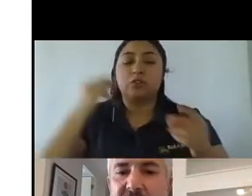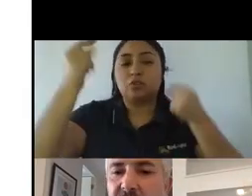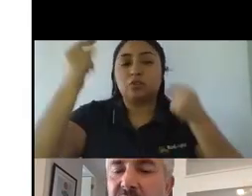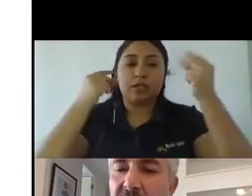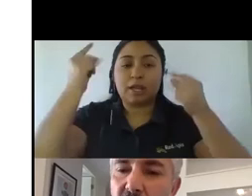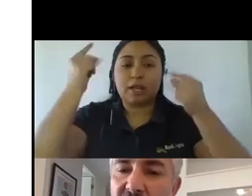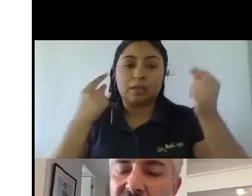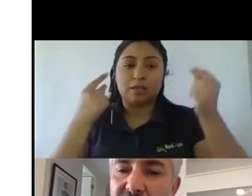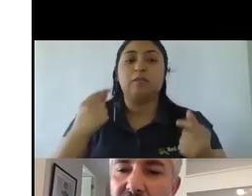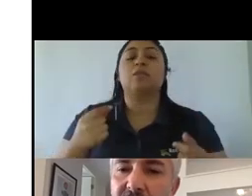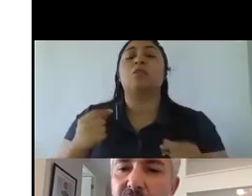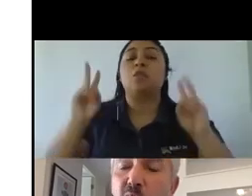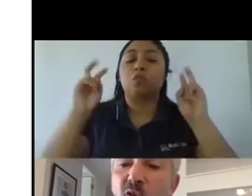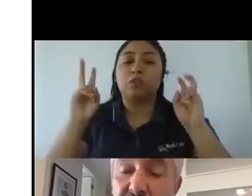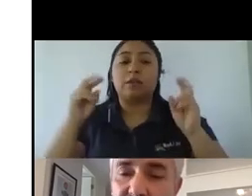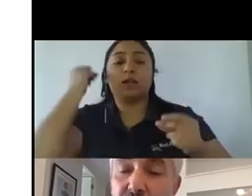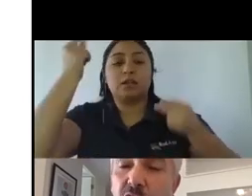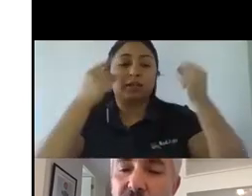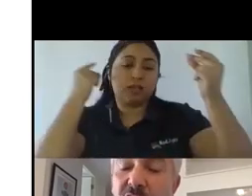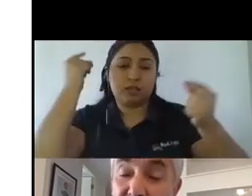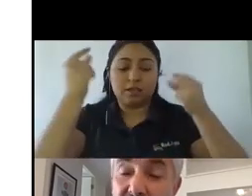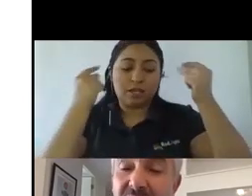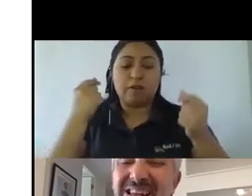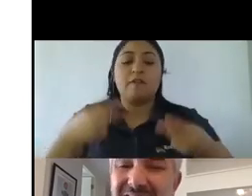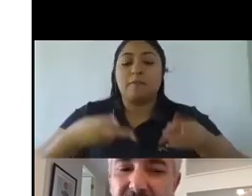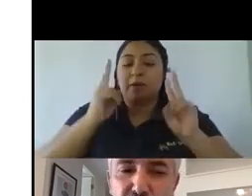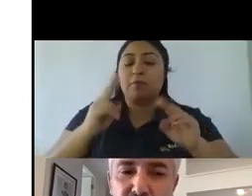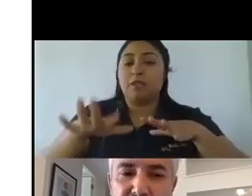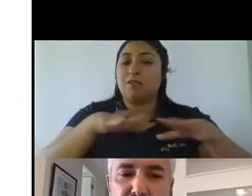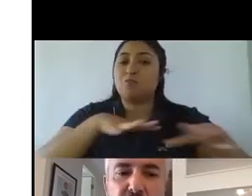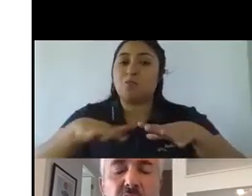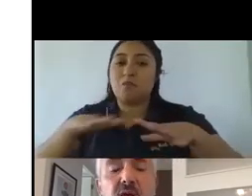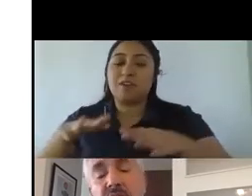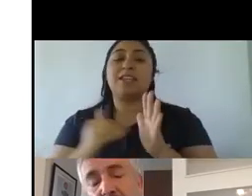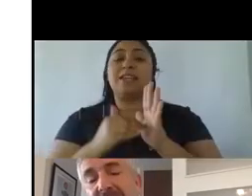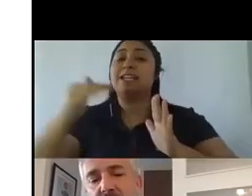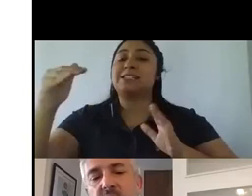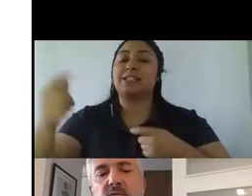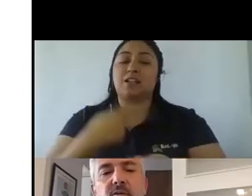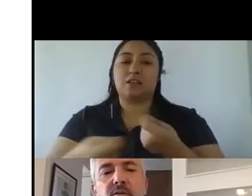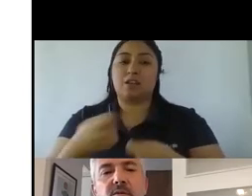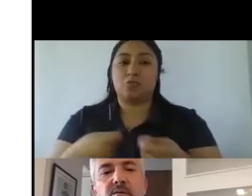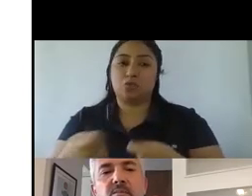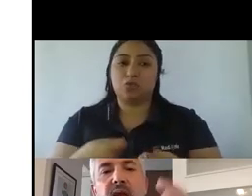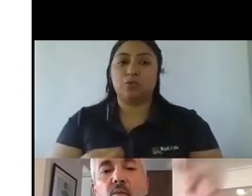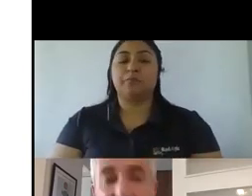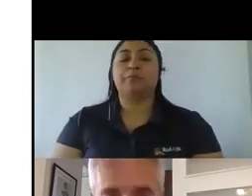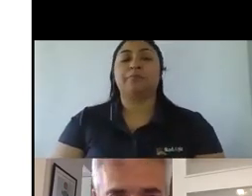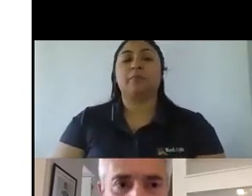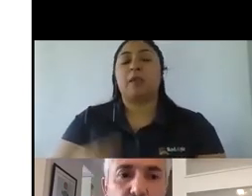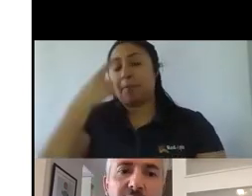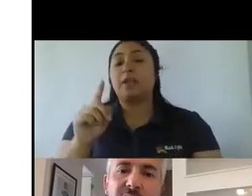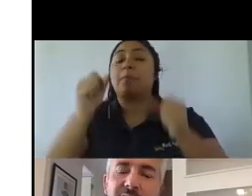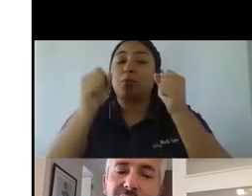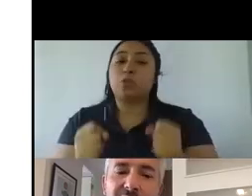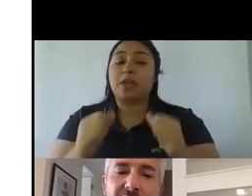creativa es aquello que va a hacer mover y por lo tanto también hacer crecer nuestro negocio y para eso para poder equilibrar